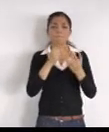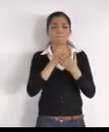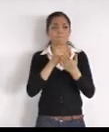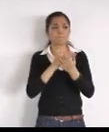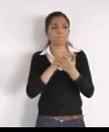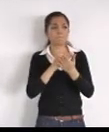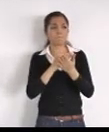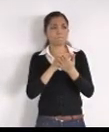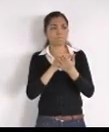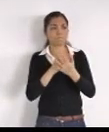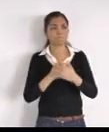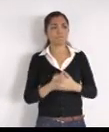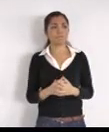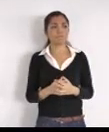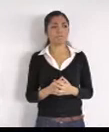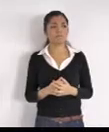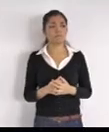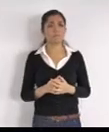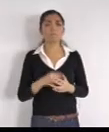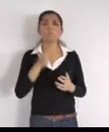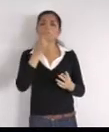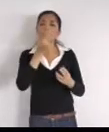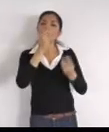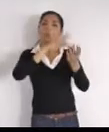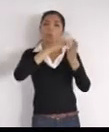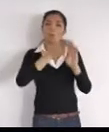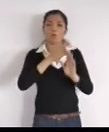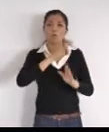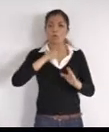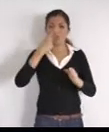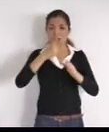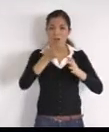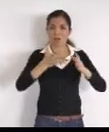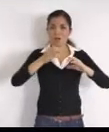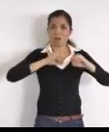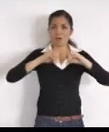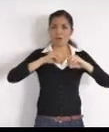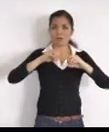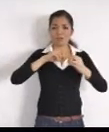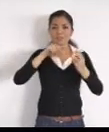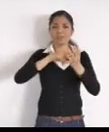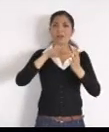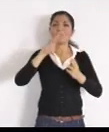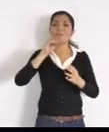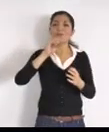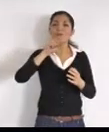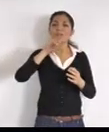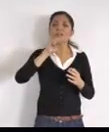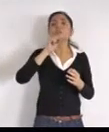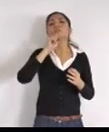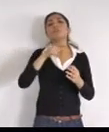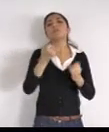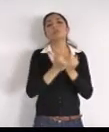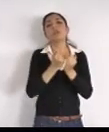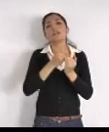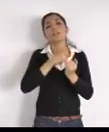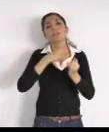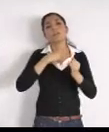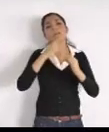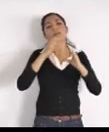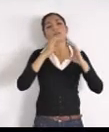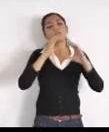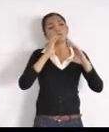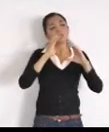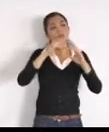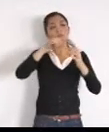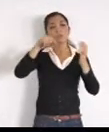a cabo, afuera de altos bosques, segundo, para pedirle, que por favor, sean cuidadosos, con el seguimiento, una vez concretada, dicha obra, y lo menciono, porque aún no está terminada,